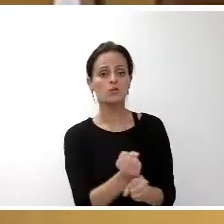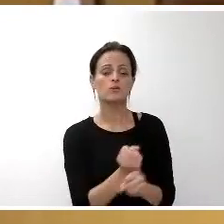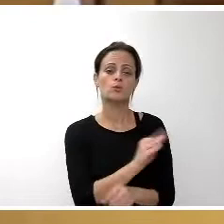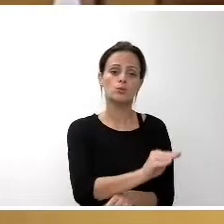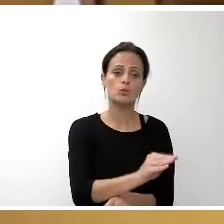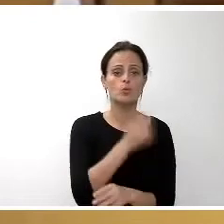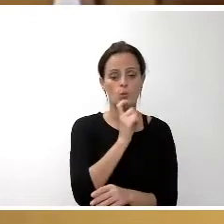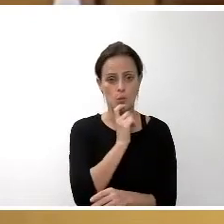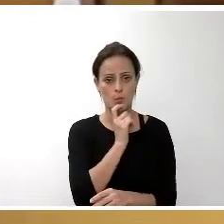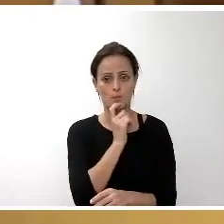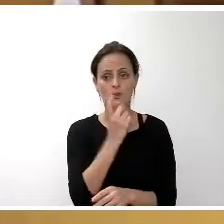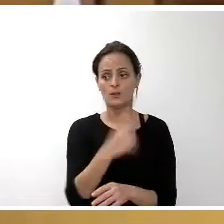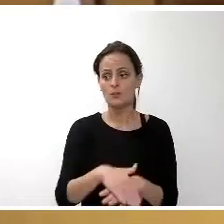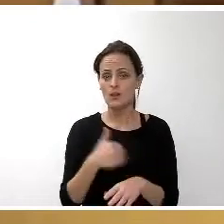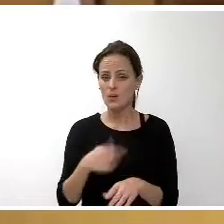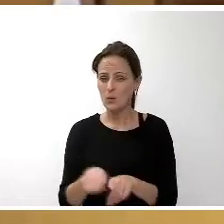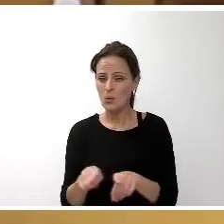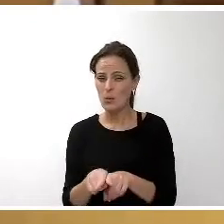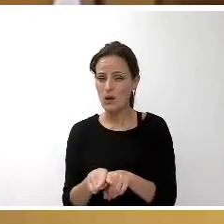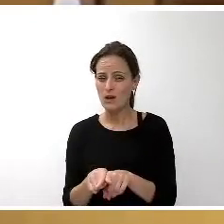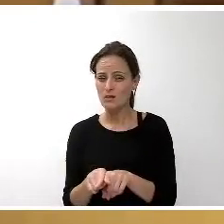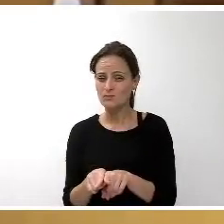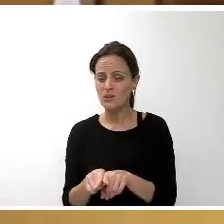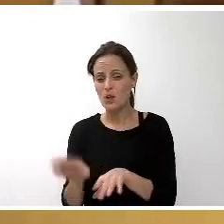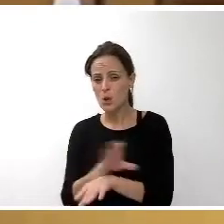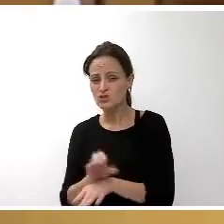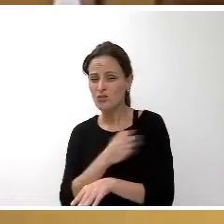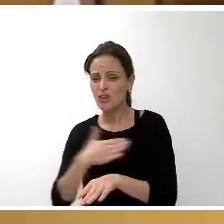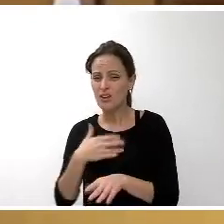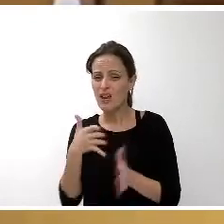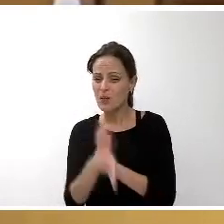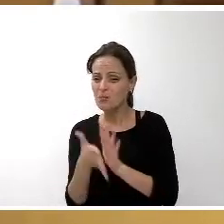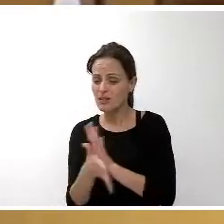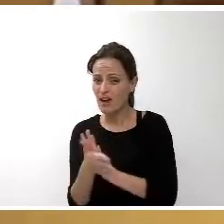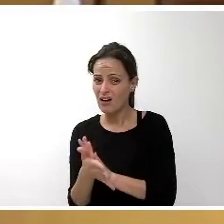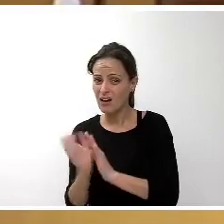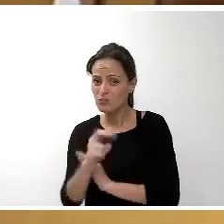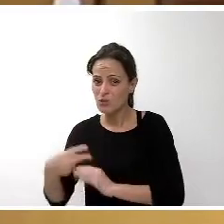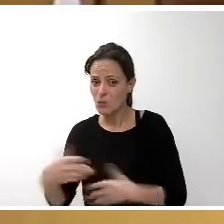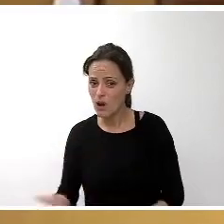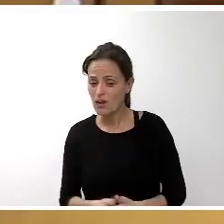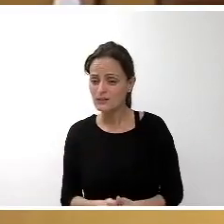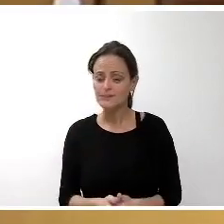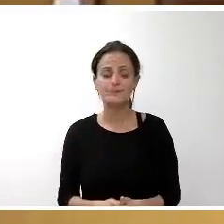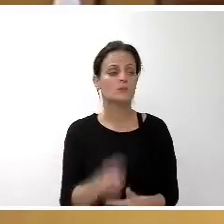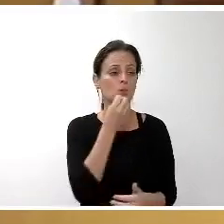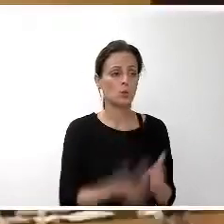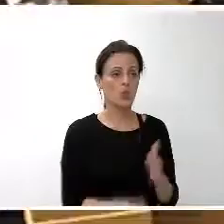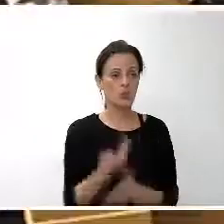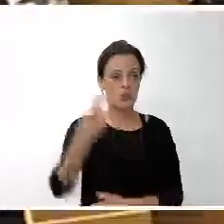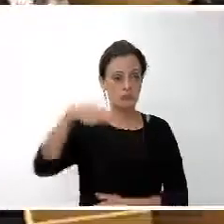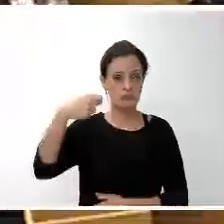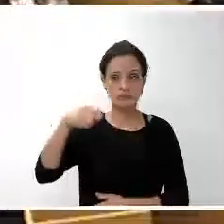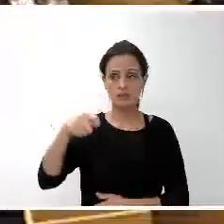explicar el contenido del dictamen y la rectificación que hay? Buenos días, presidente. Ya se